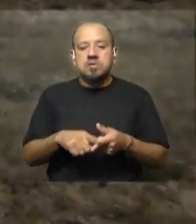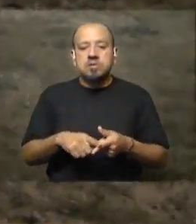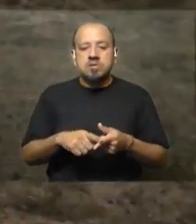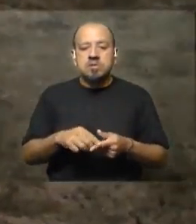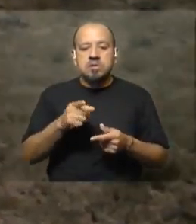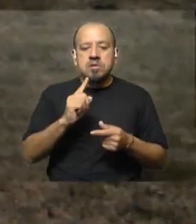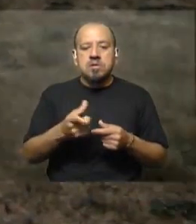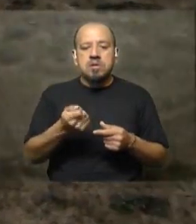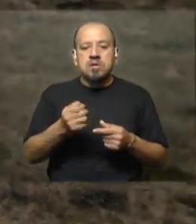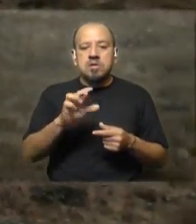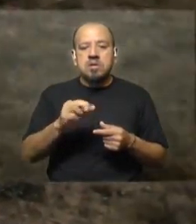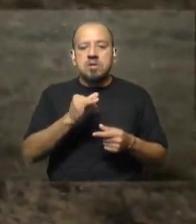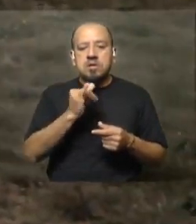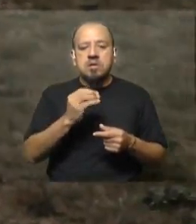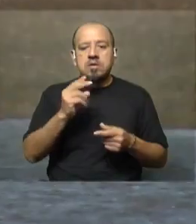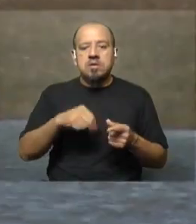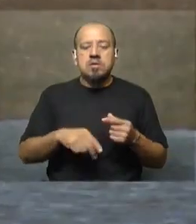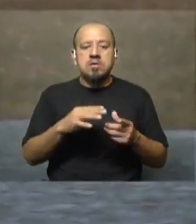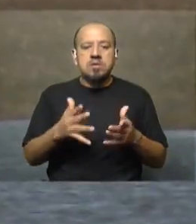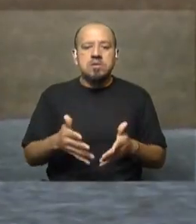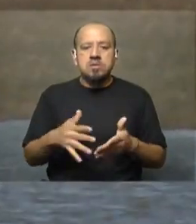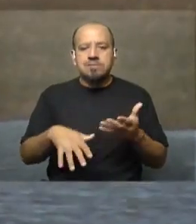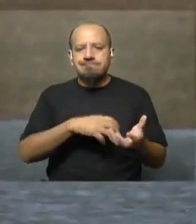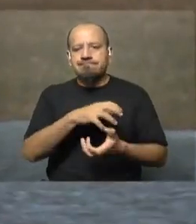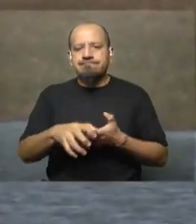Garzón, porque es una actividad de mucho disturbio.